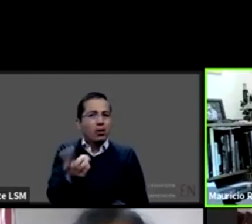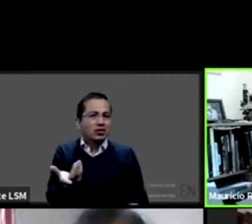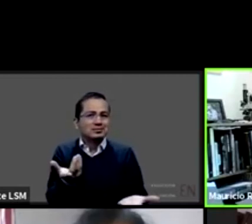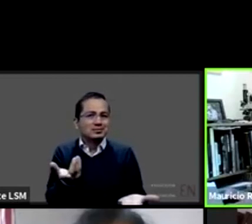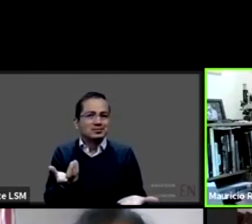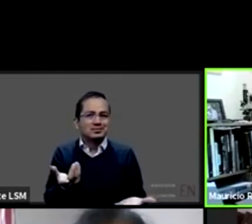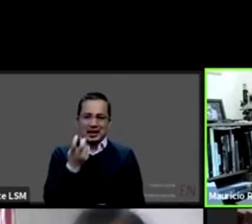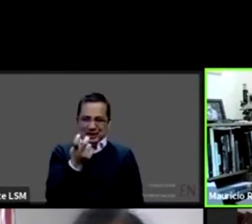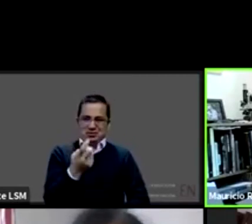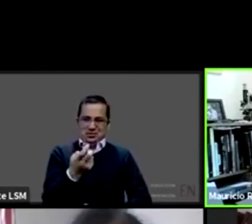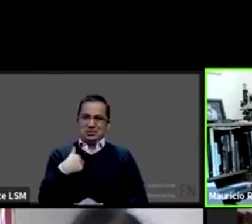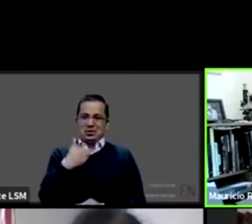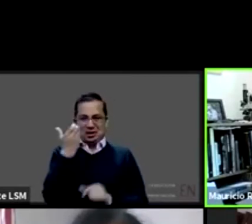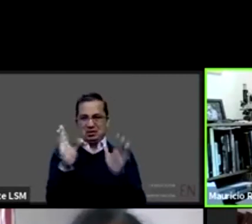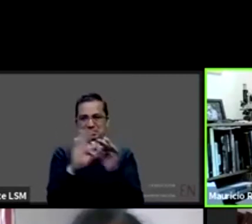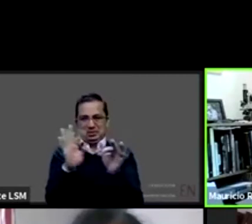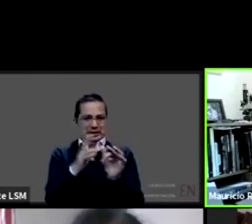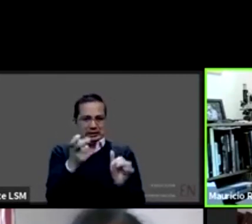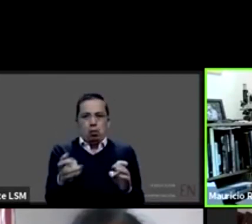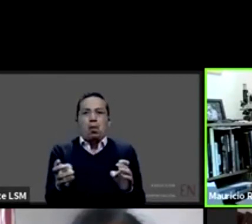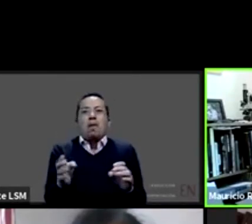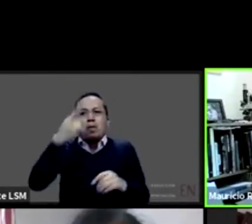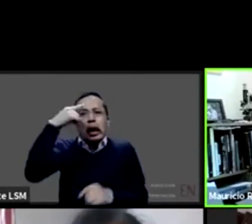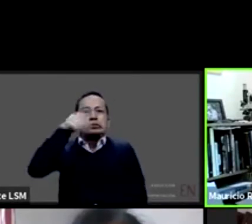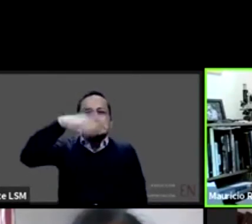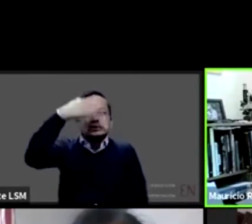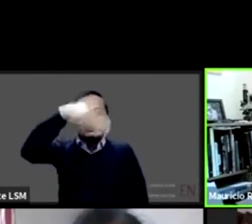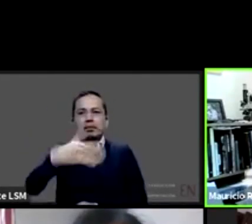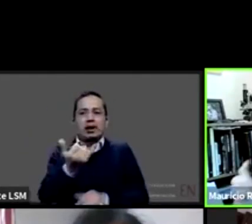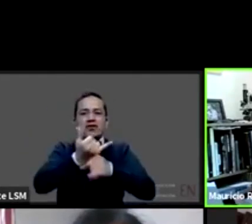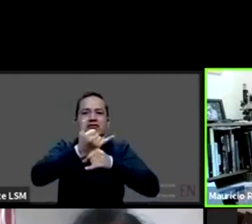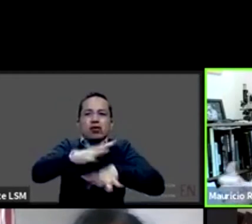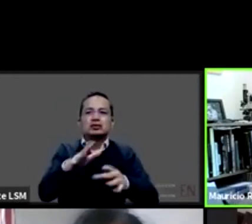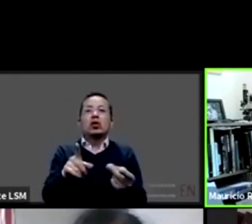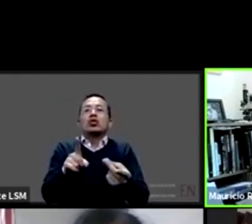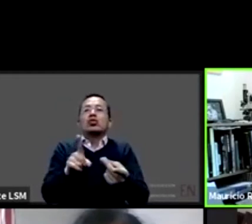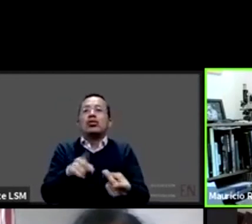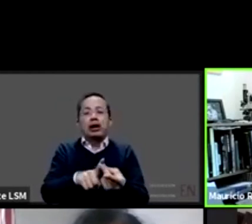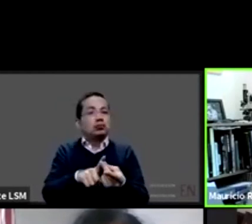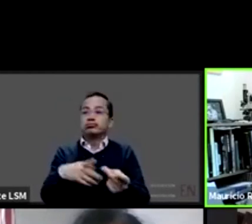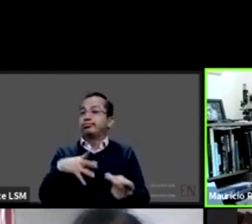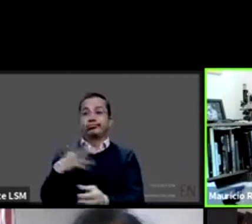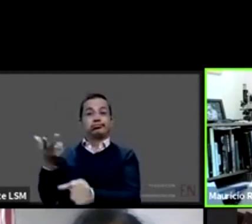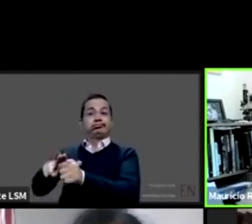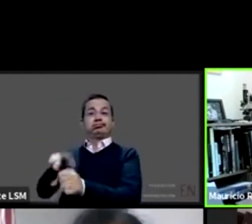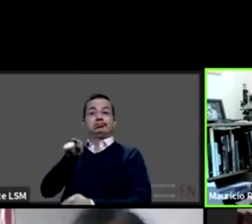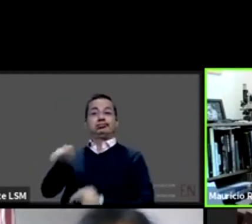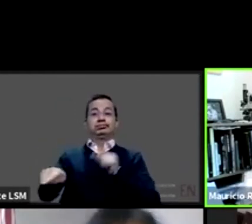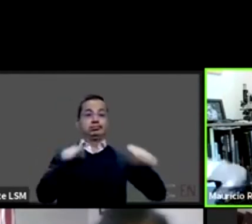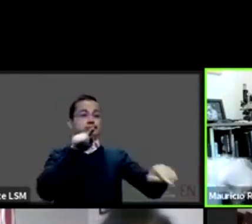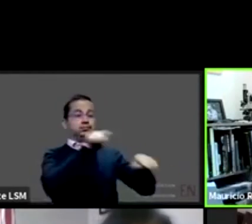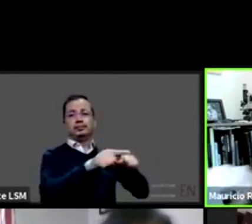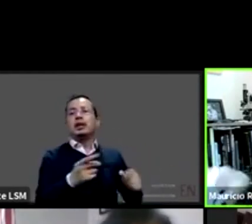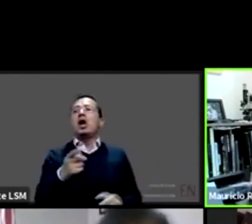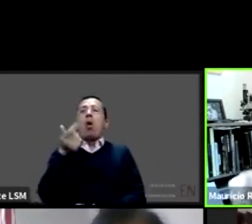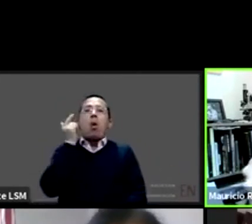está toda la información y ojalá vayamos a empezar a ver pues estudios ya